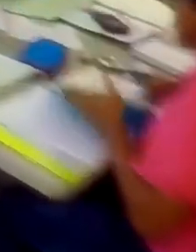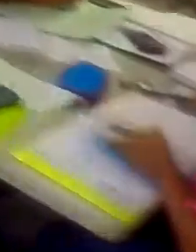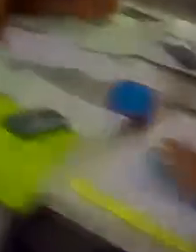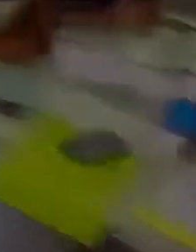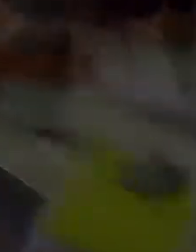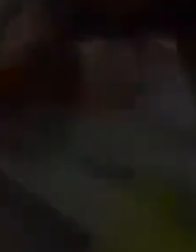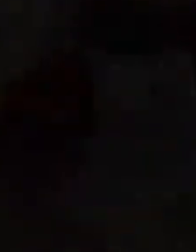de Tamaulipas